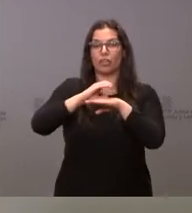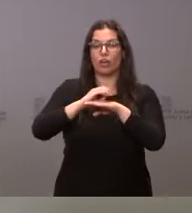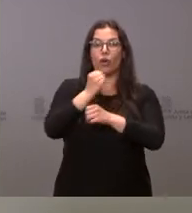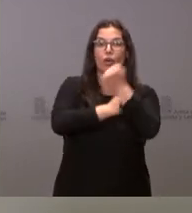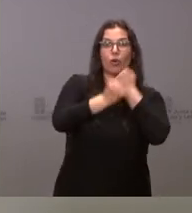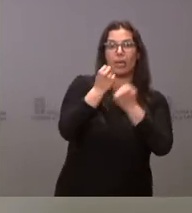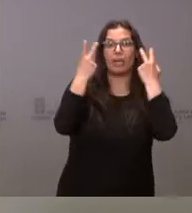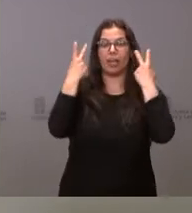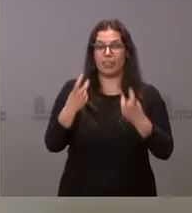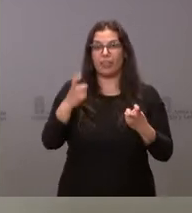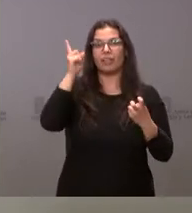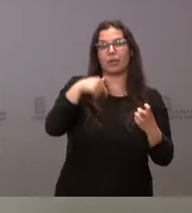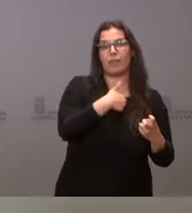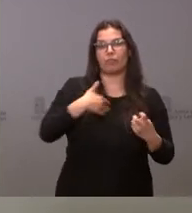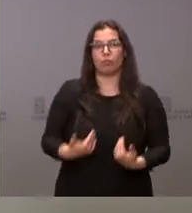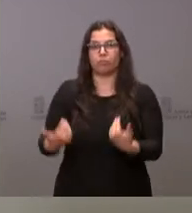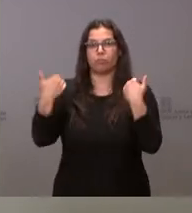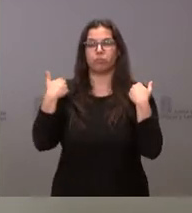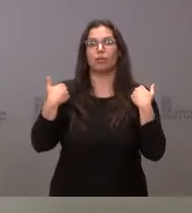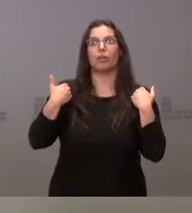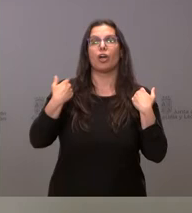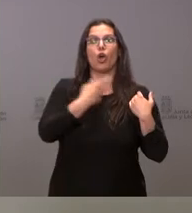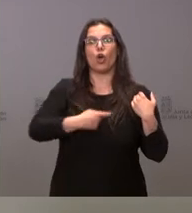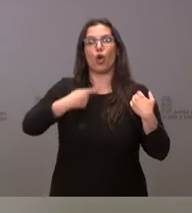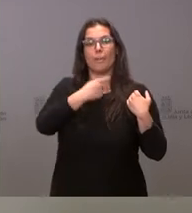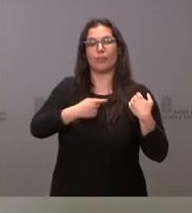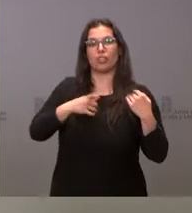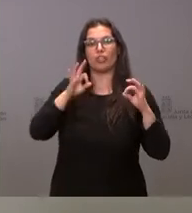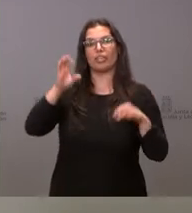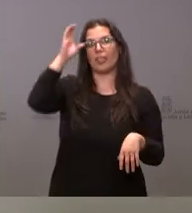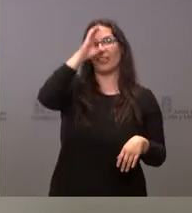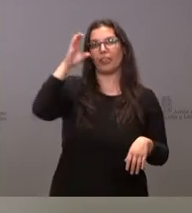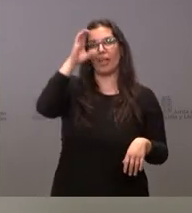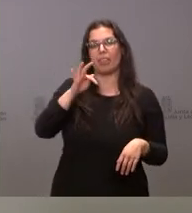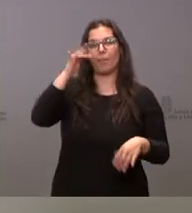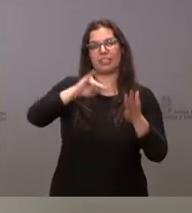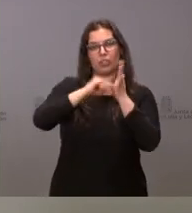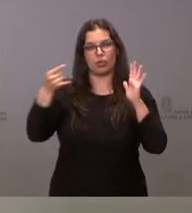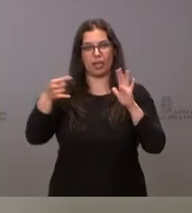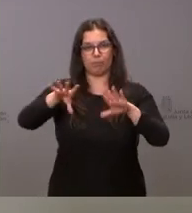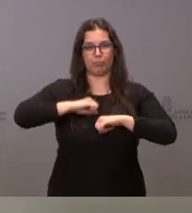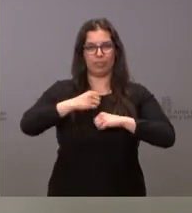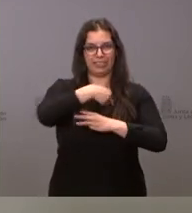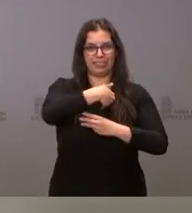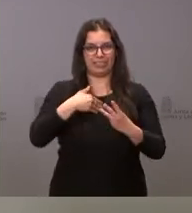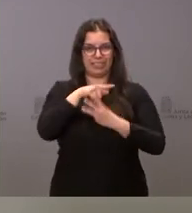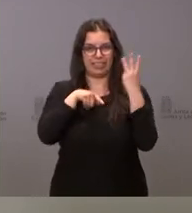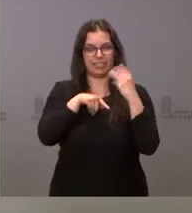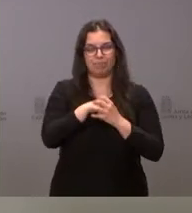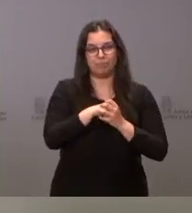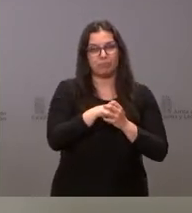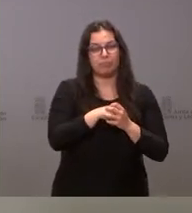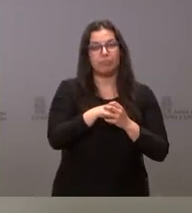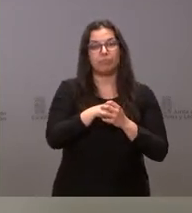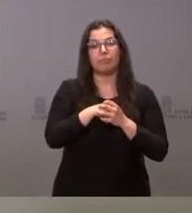Tobalina, asume también las funciones del comisionado de Ciencia y Tecnología. Se le adjuntarán